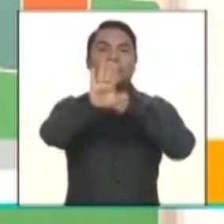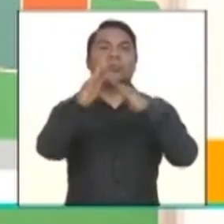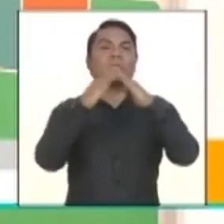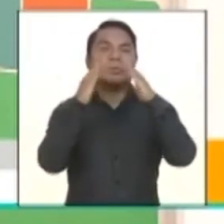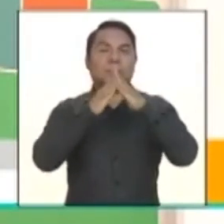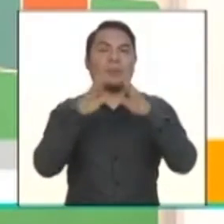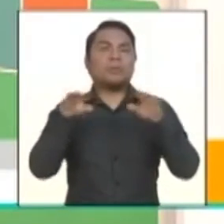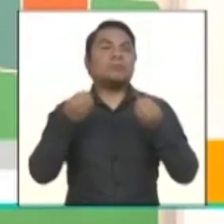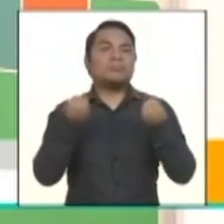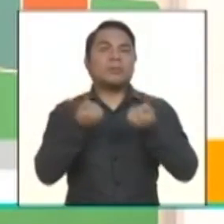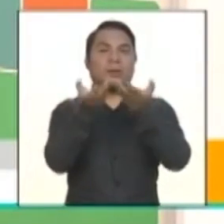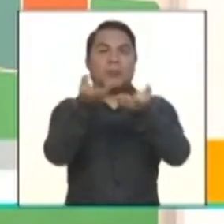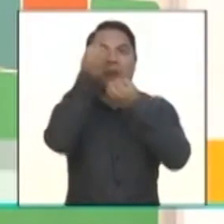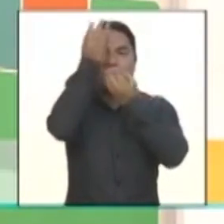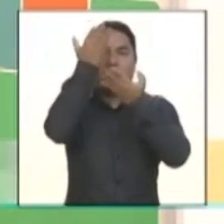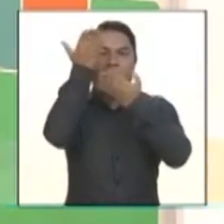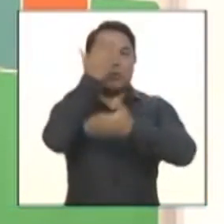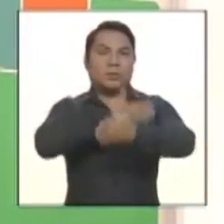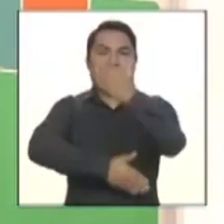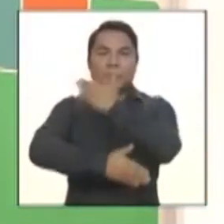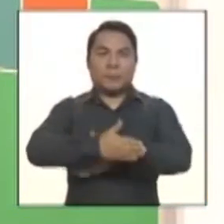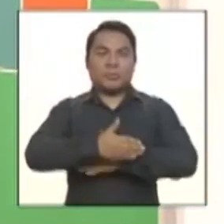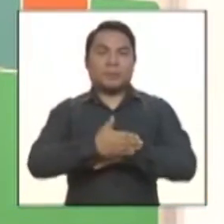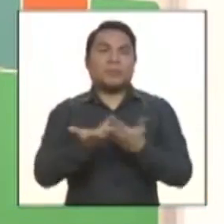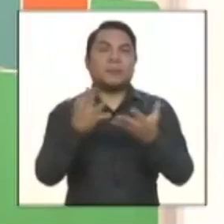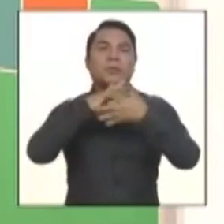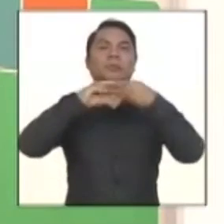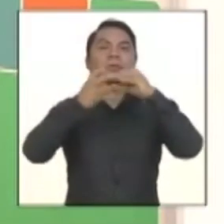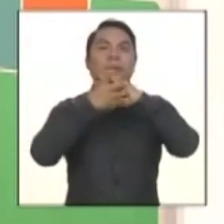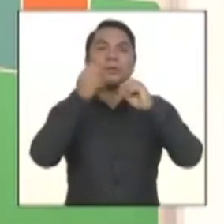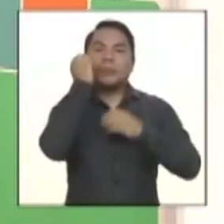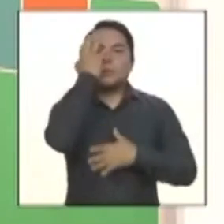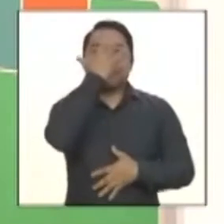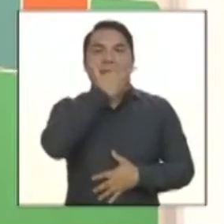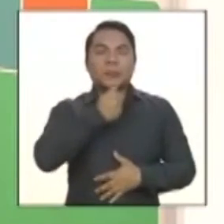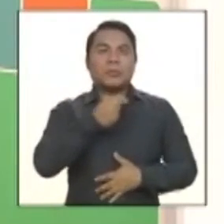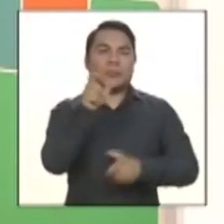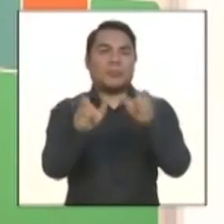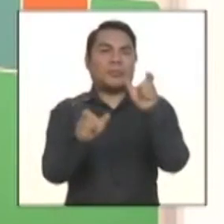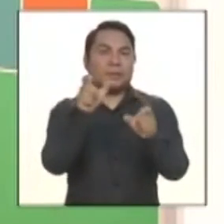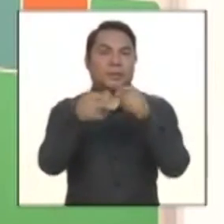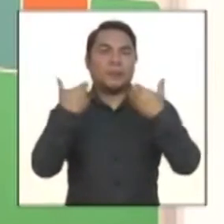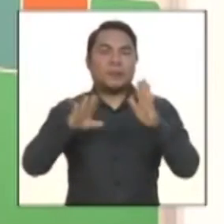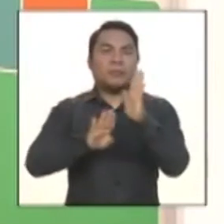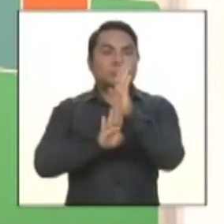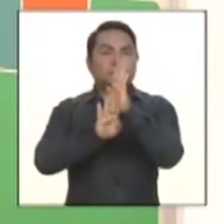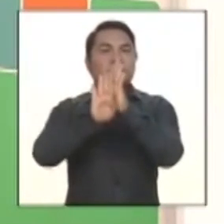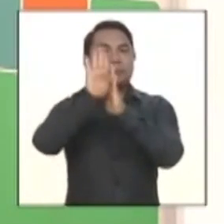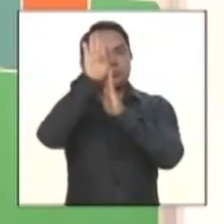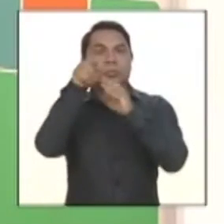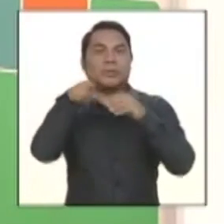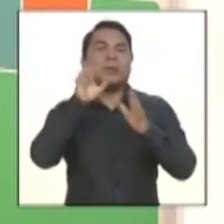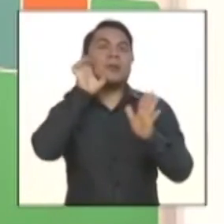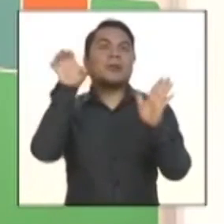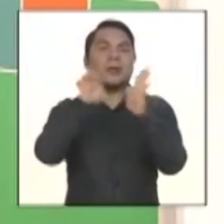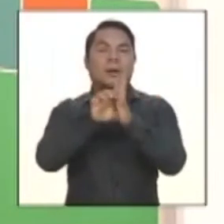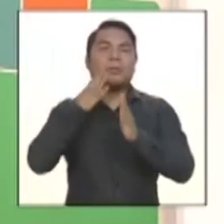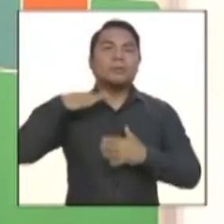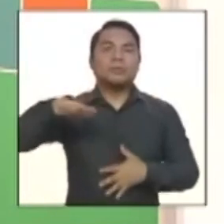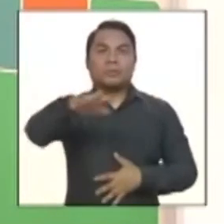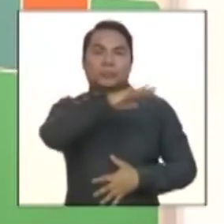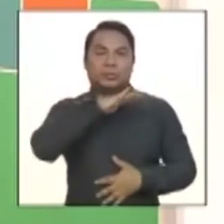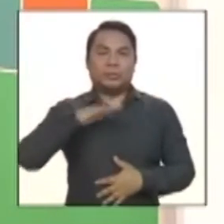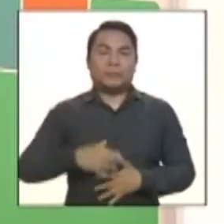información sobre discapacidad, discapacidad, con historias bonitas de personas que salen adelante, que son un ejemplo para todos